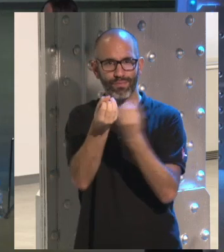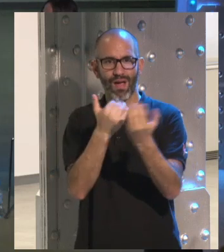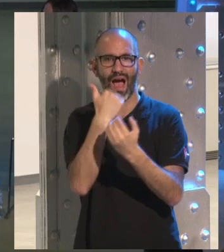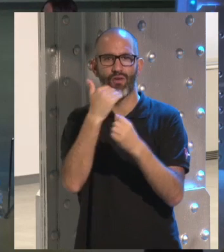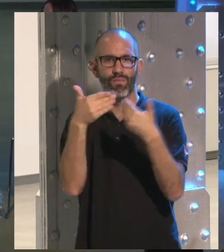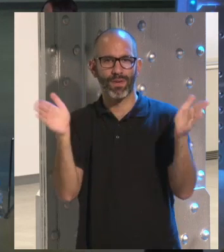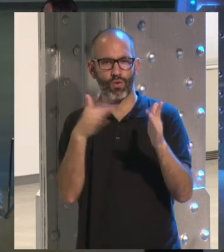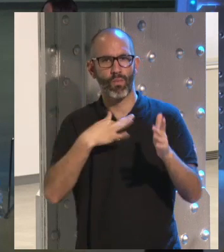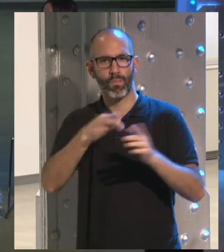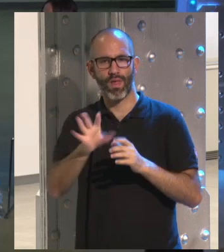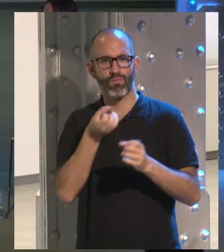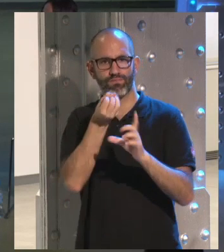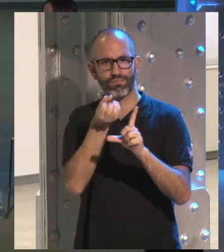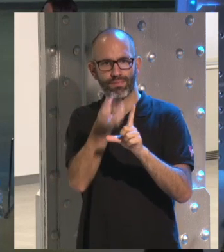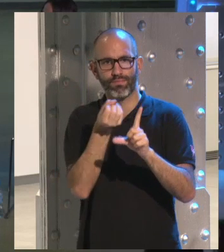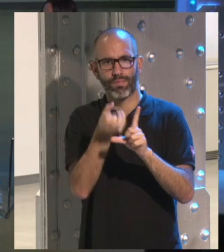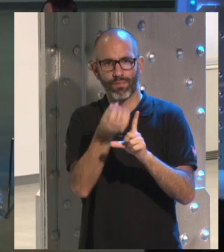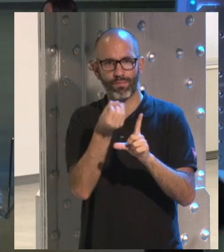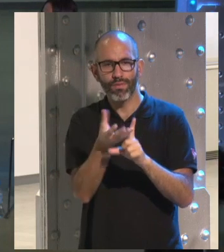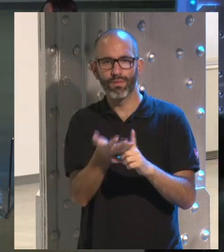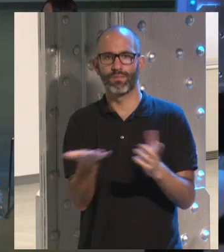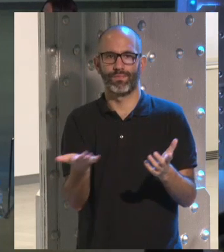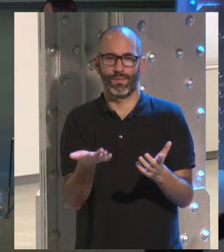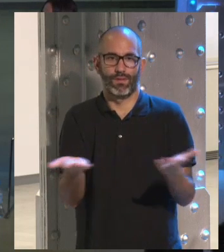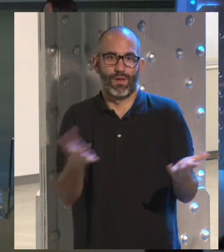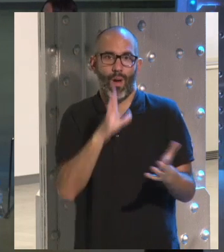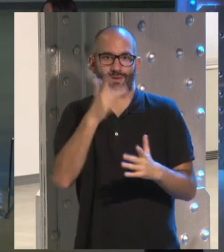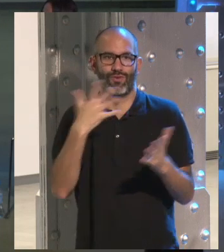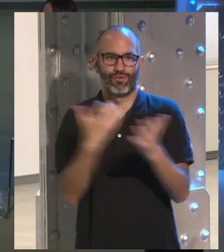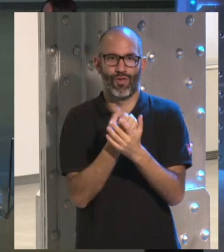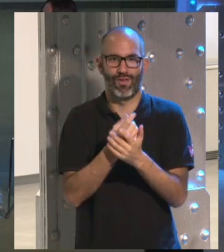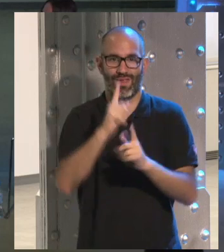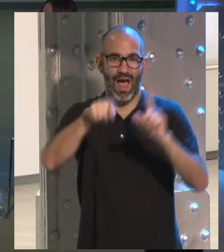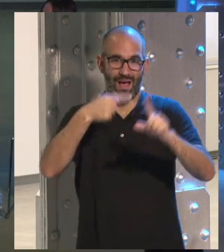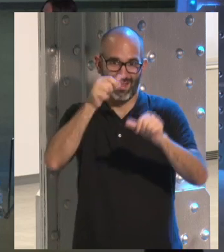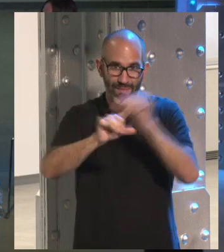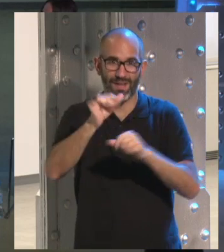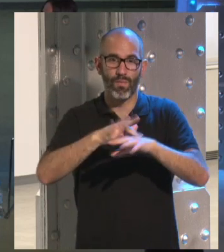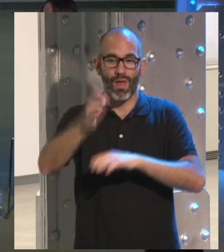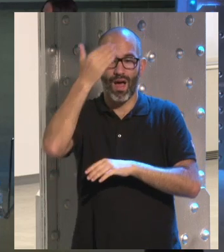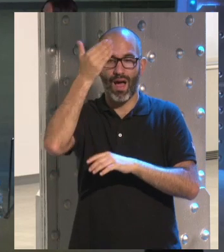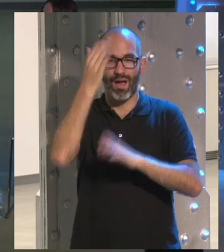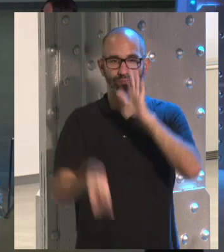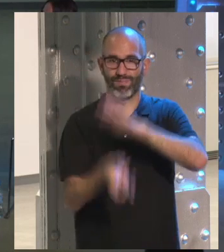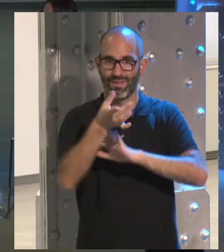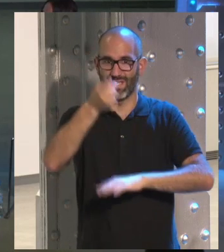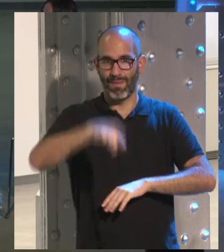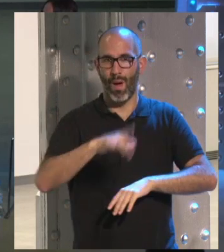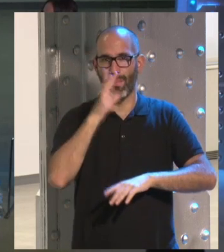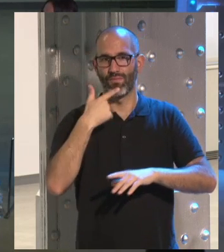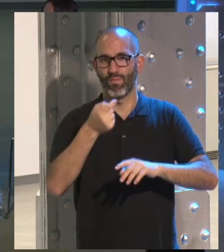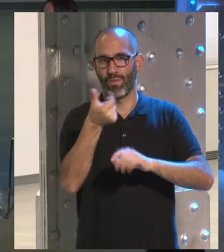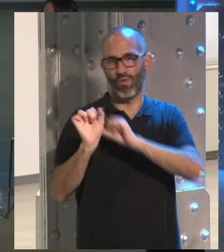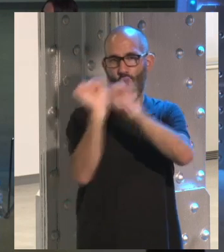y te puedes estar ahí comentando cosas en Twitter. Y claro, evidentemente, de ahí salen los haters, ¿no? También, porque tienen una pequeña especie de